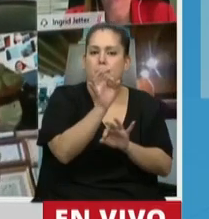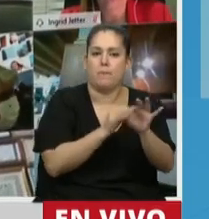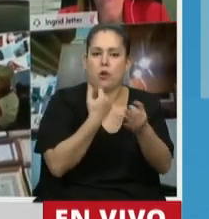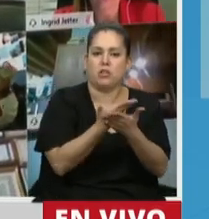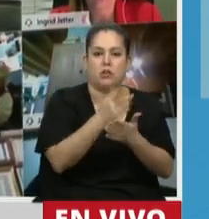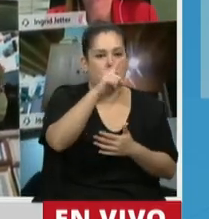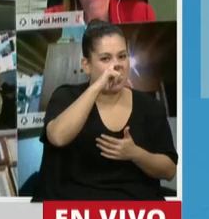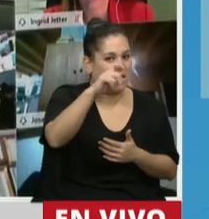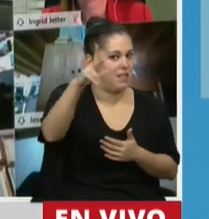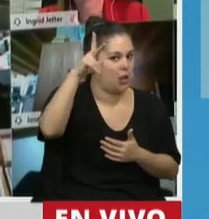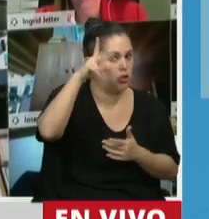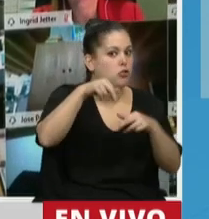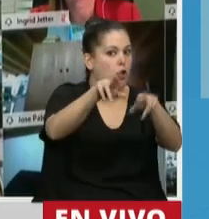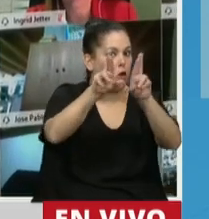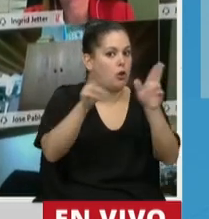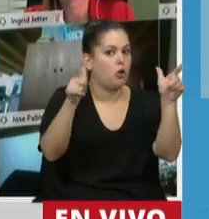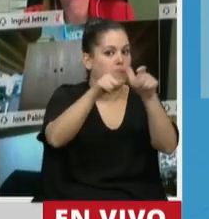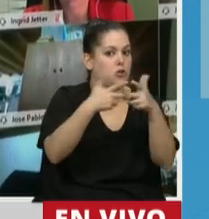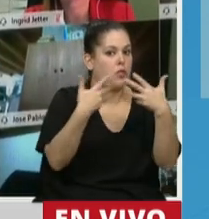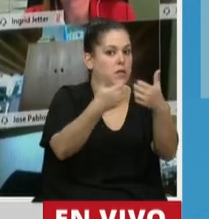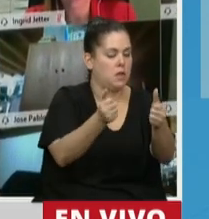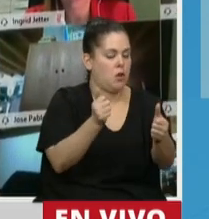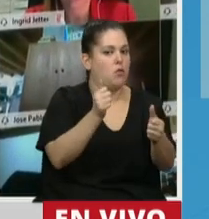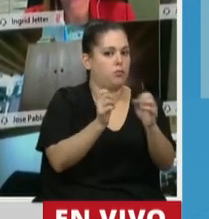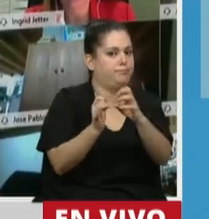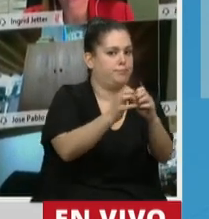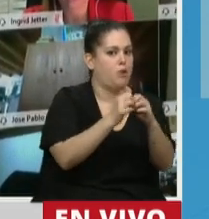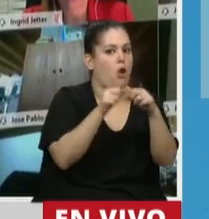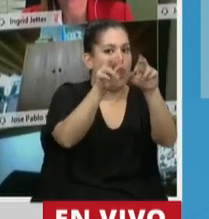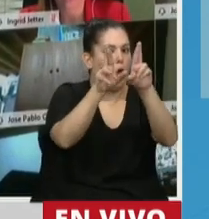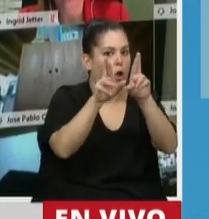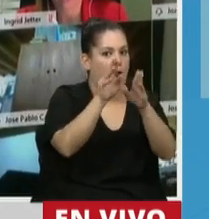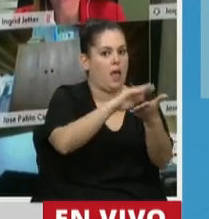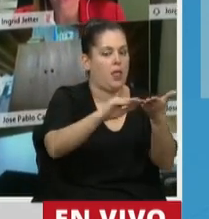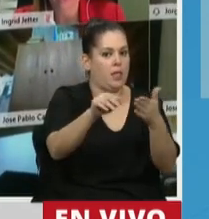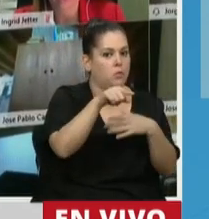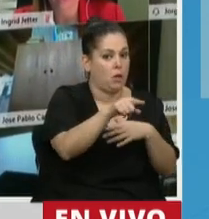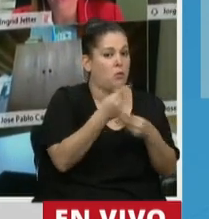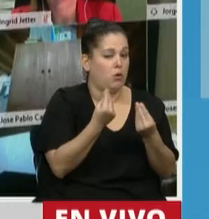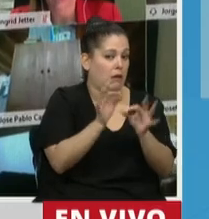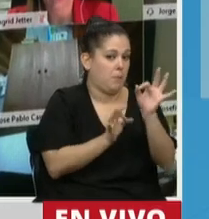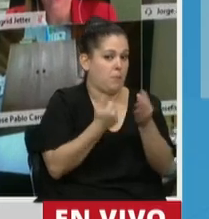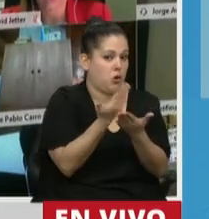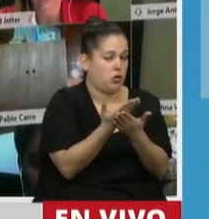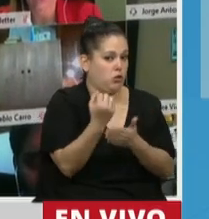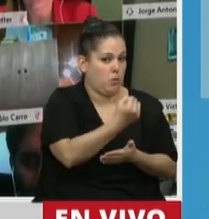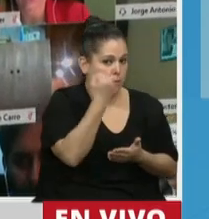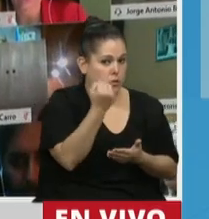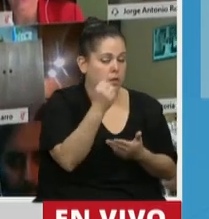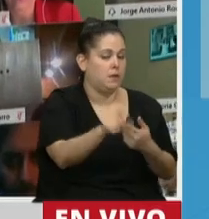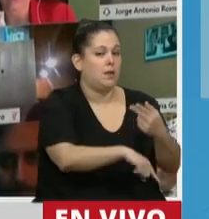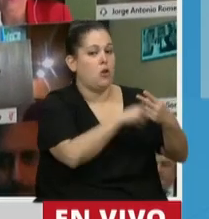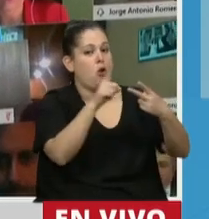traten en la Comisión de Salud y espero tener el beneplácito de los señores diputados, porque es un proyecto muy importante. Y también quiero rescatar